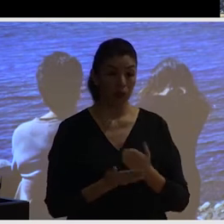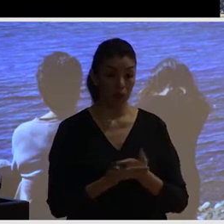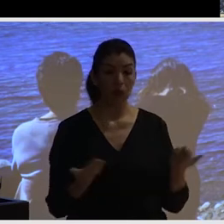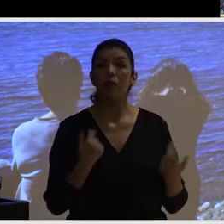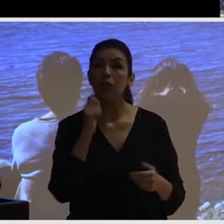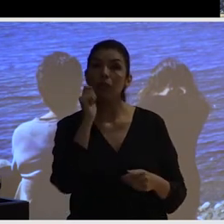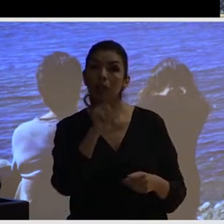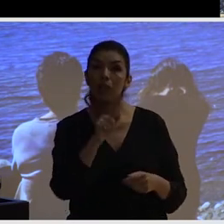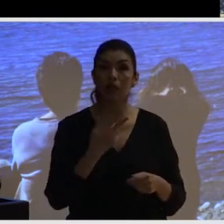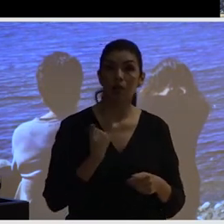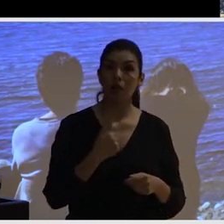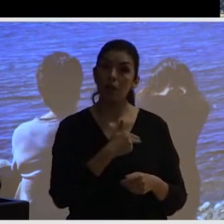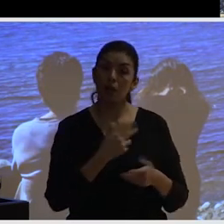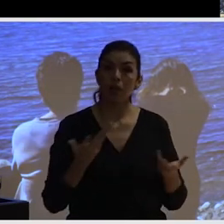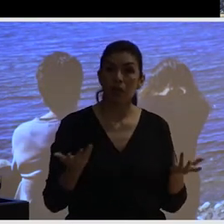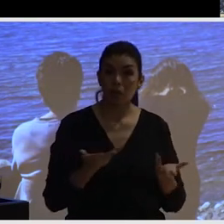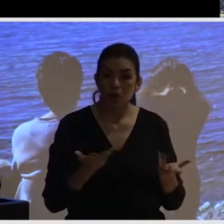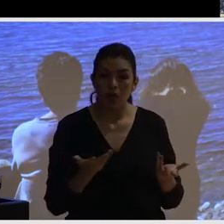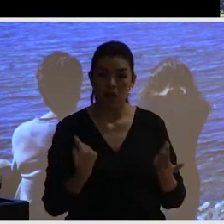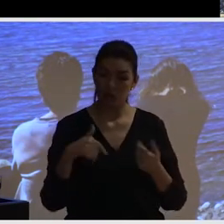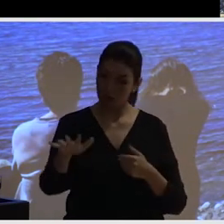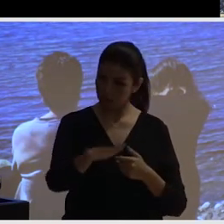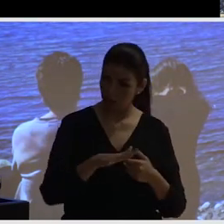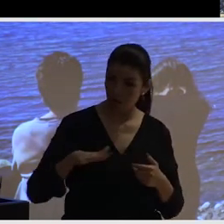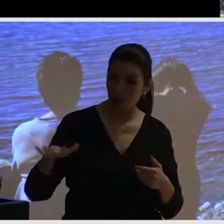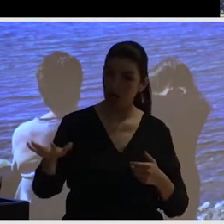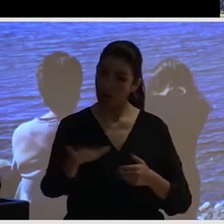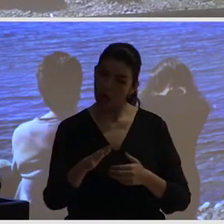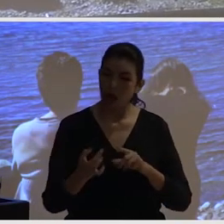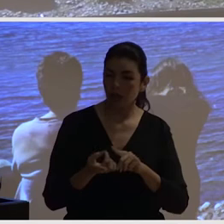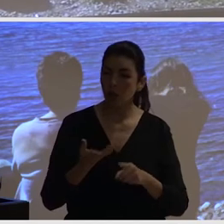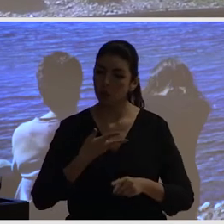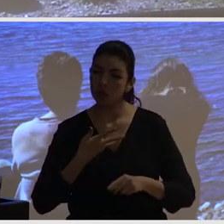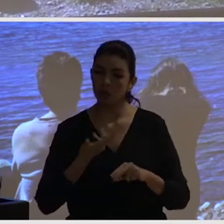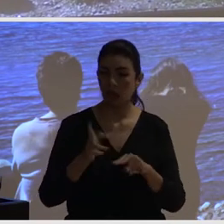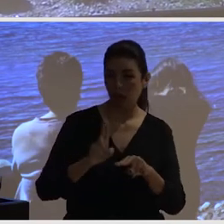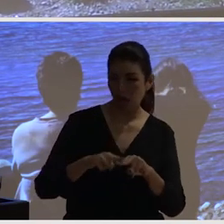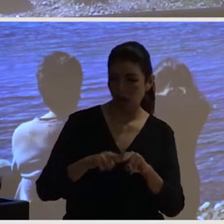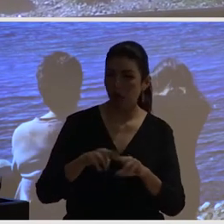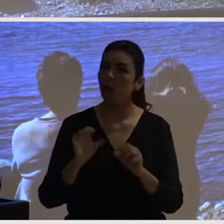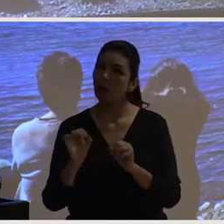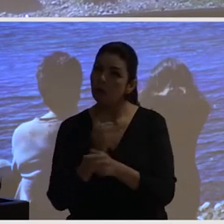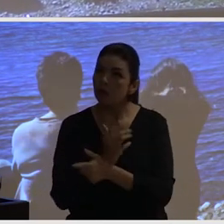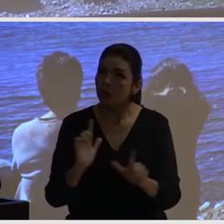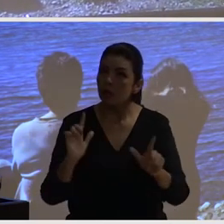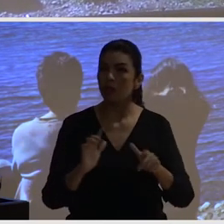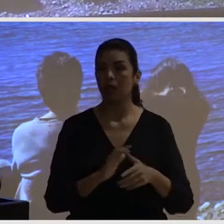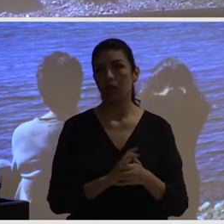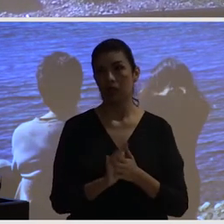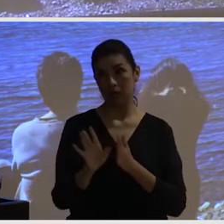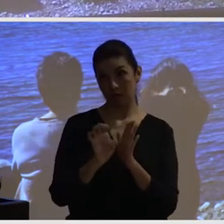espacio público, como espacio también de descanso, de contemplación, de reflexión, sabiendo que las ciudades, sobre todo las ciudades